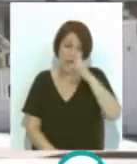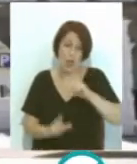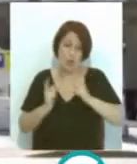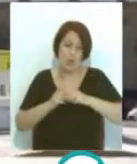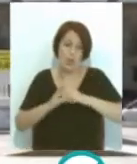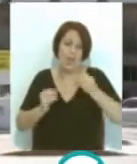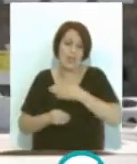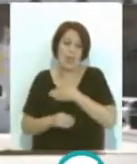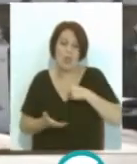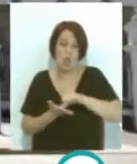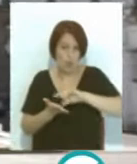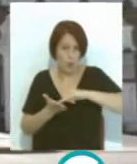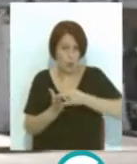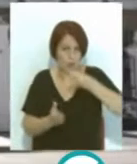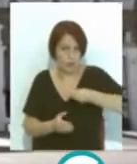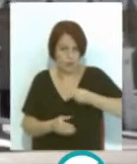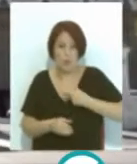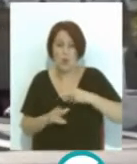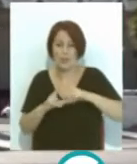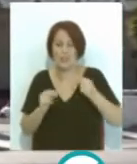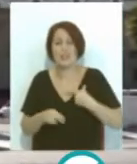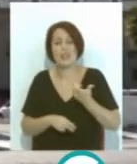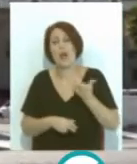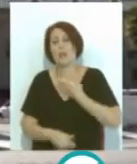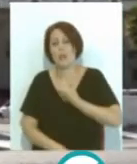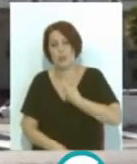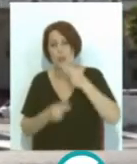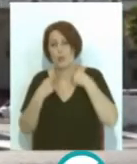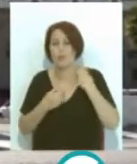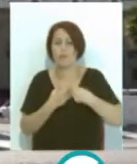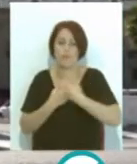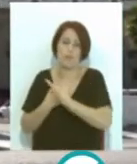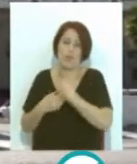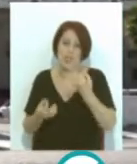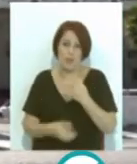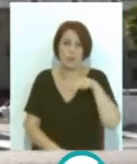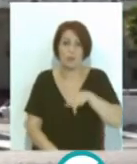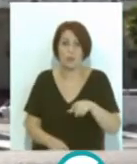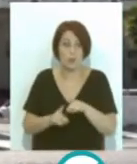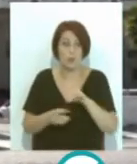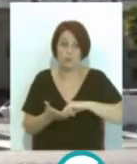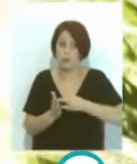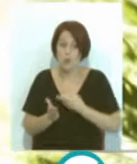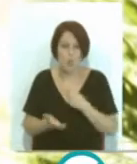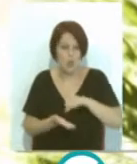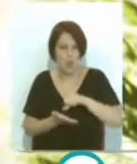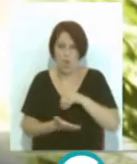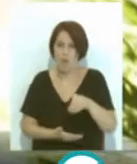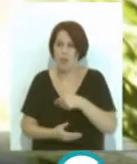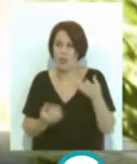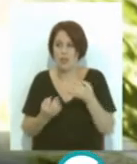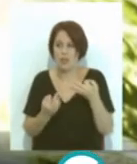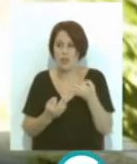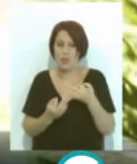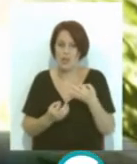que tendrían que participar también universidad, ayuntamiento y diputación. Esto debe ser un proyecto de ciudad. Debemos